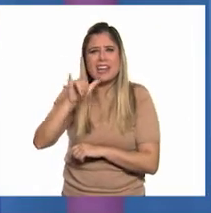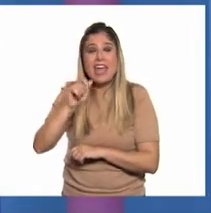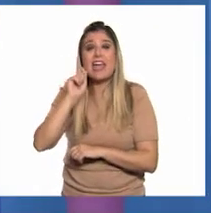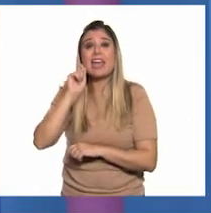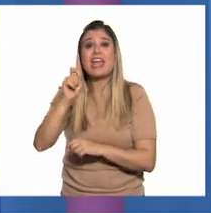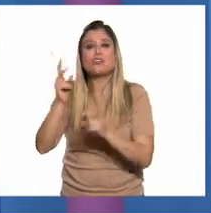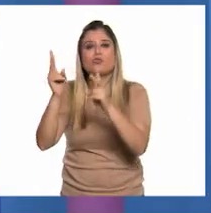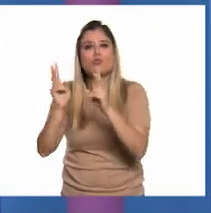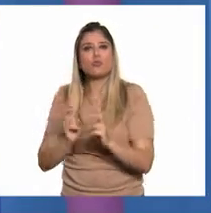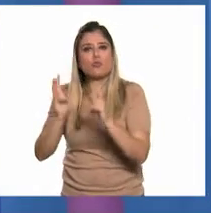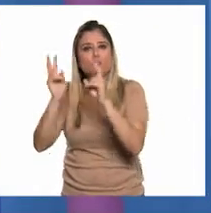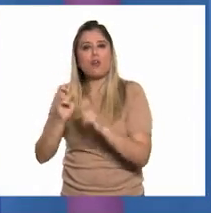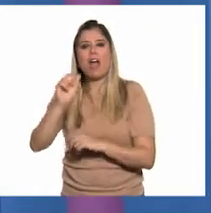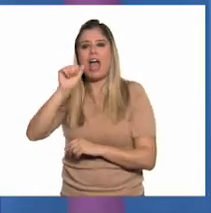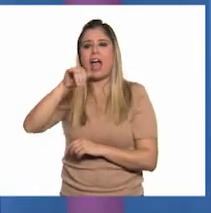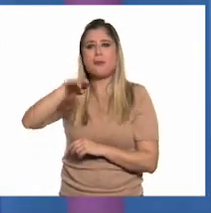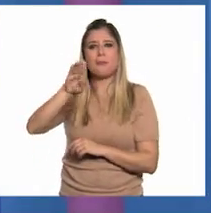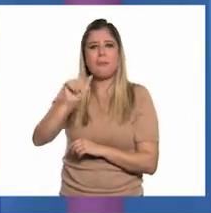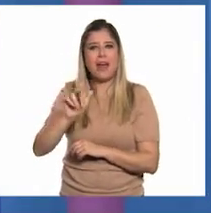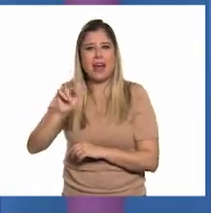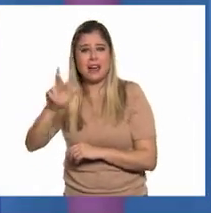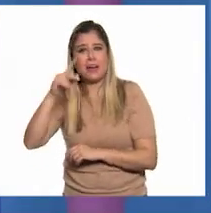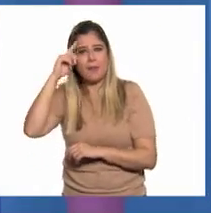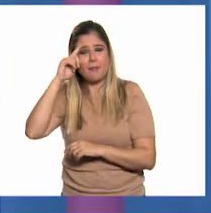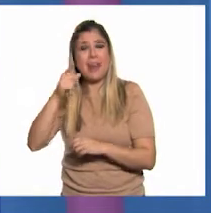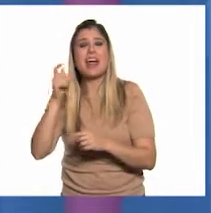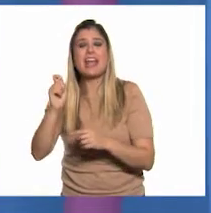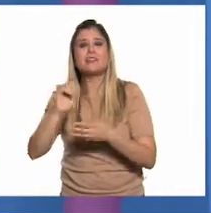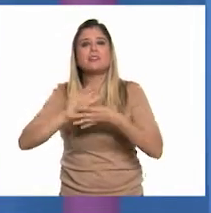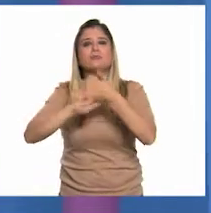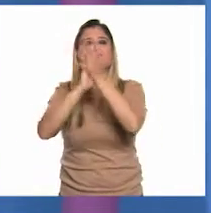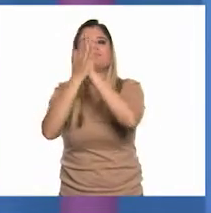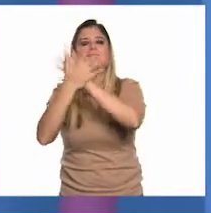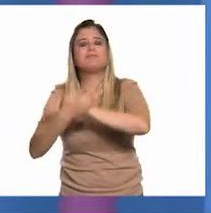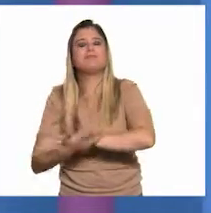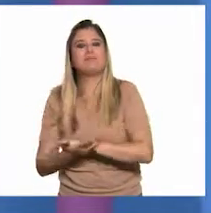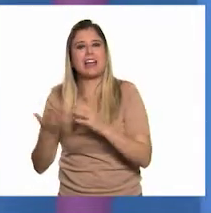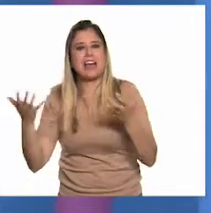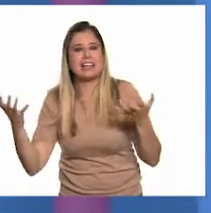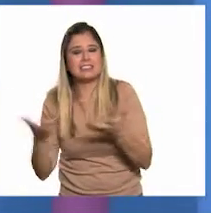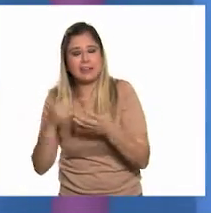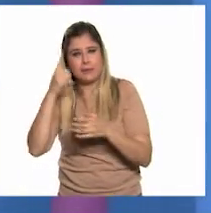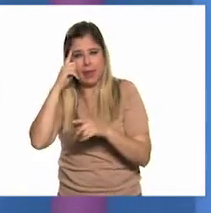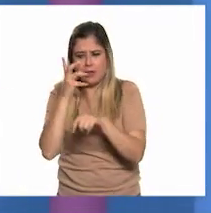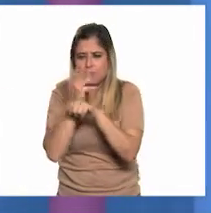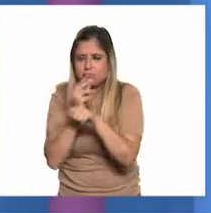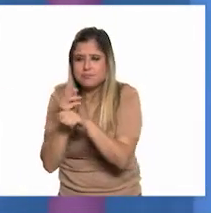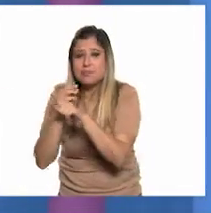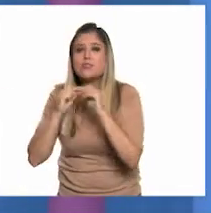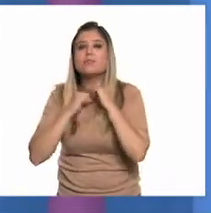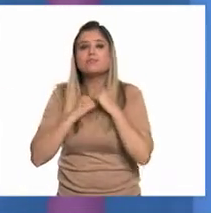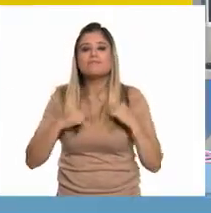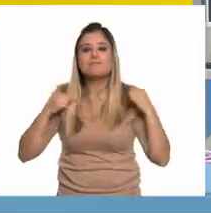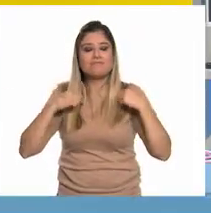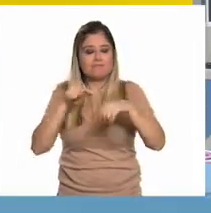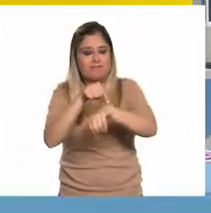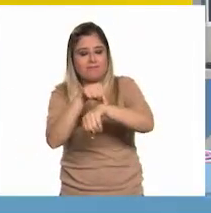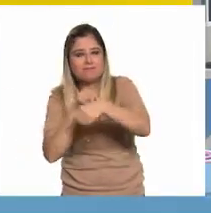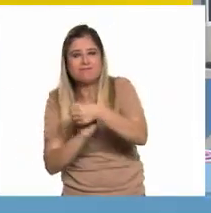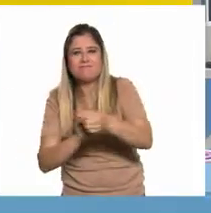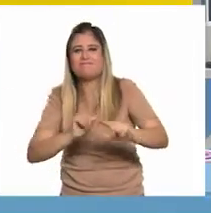extracción de ámbar con una actividad de transformación, como es la elaboración de joyería de ámbar.